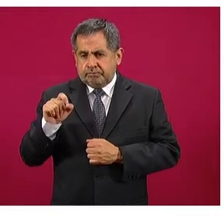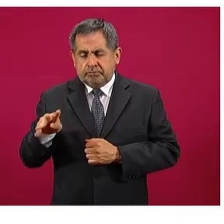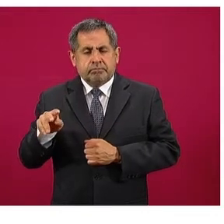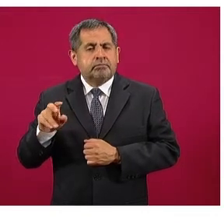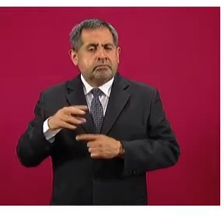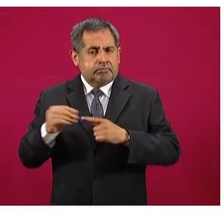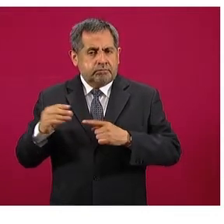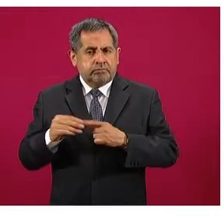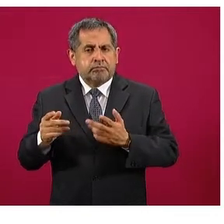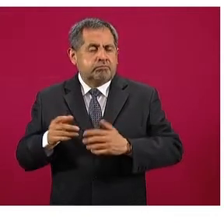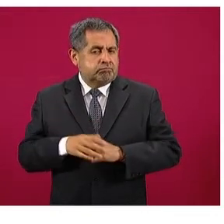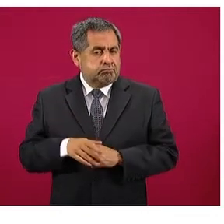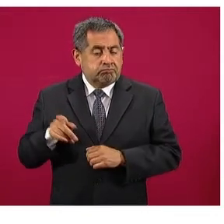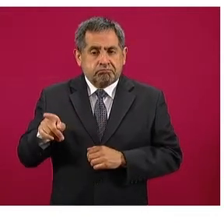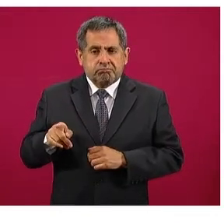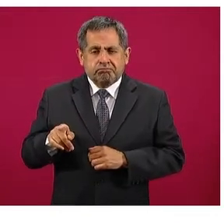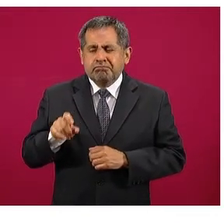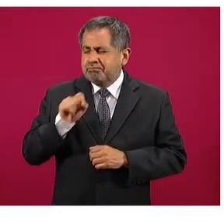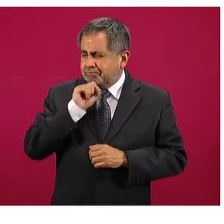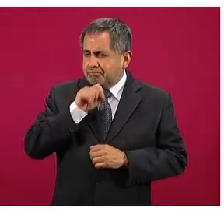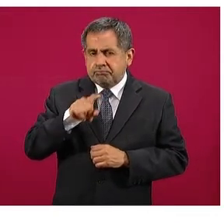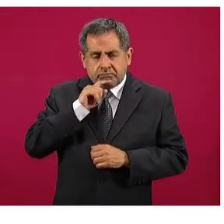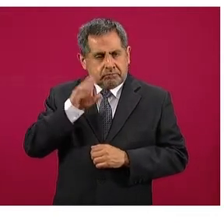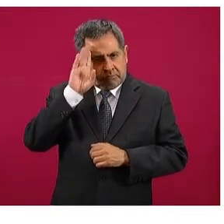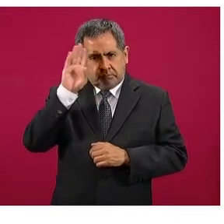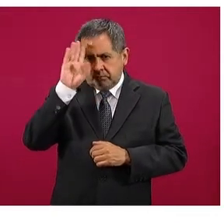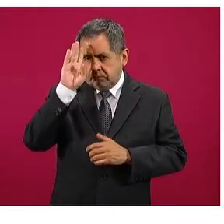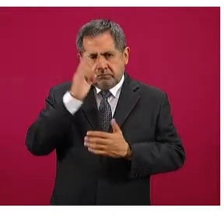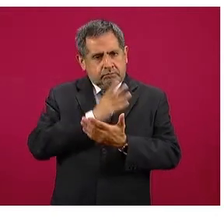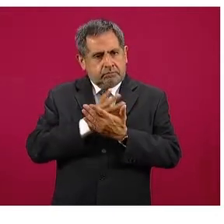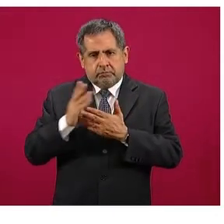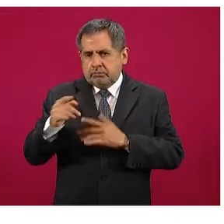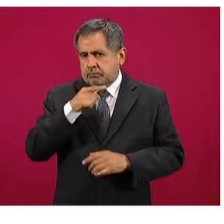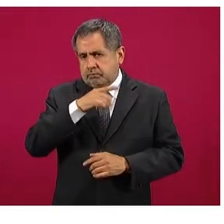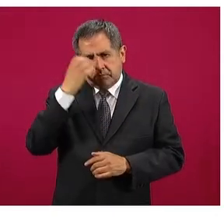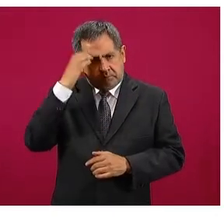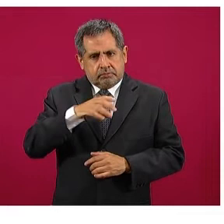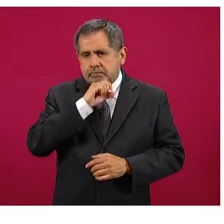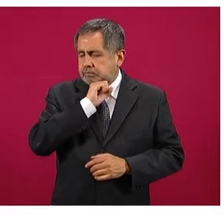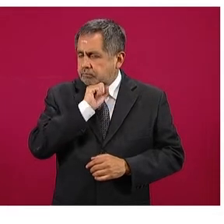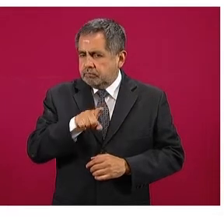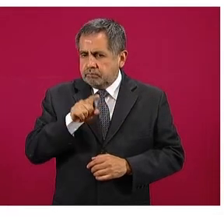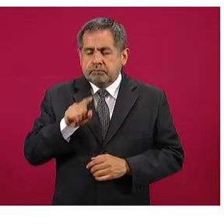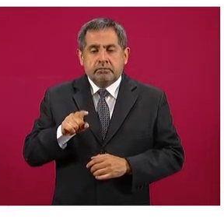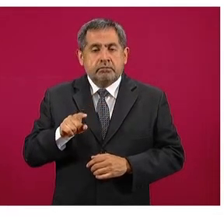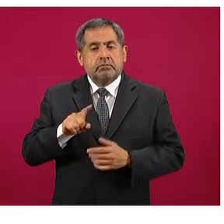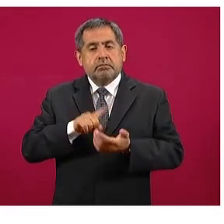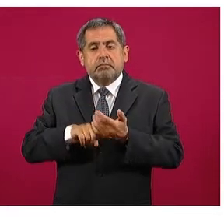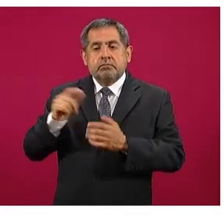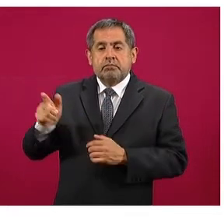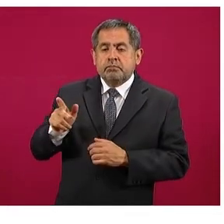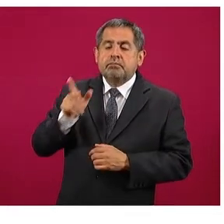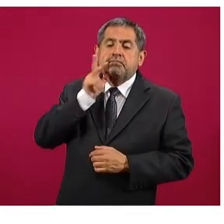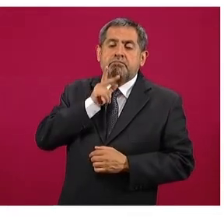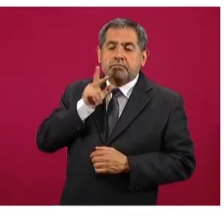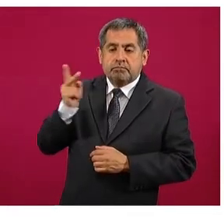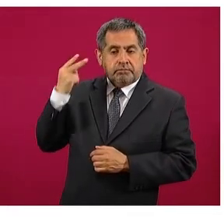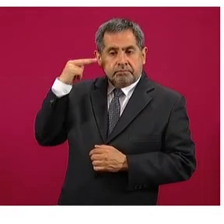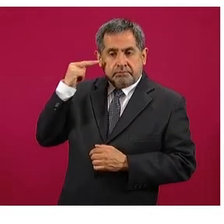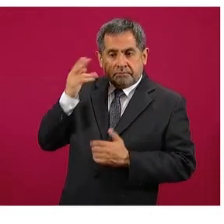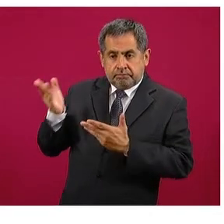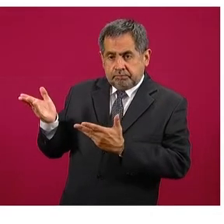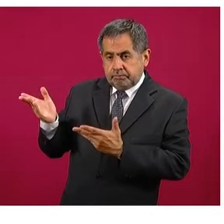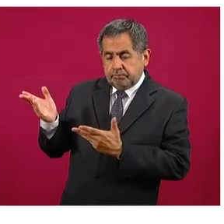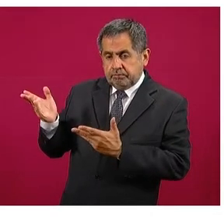gasolinera continuamente pasada de rosca. Comparado con Pemex en Veracruz, Veracruz, 16 pesos